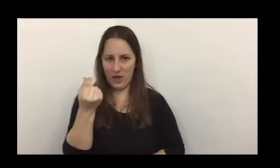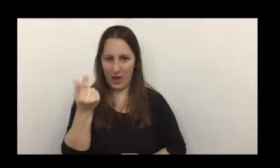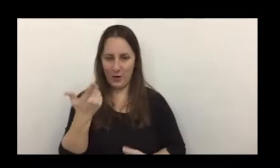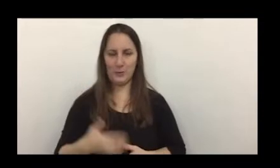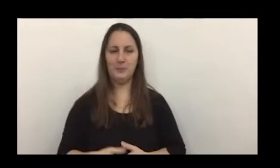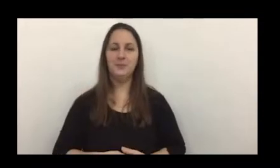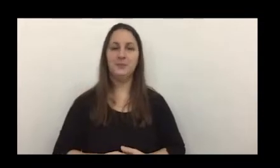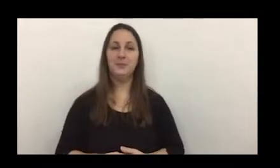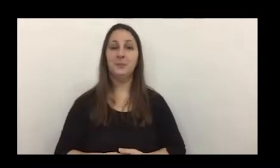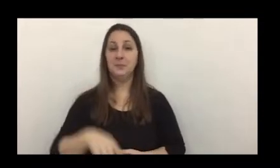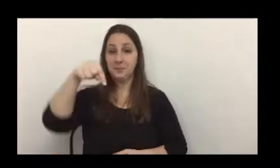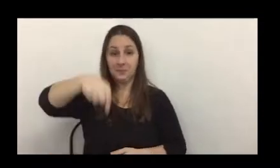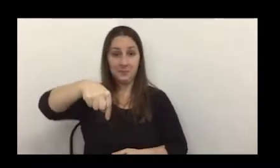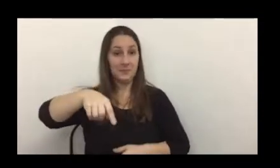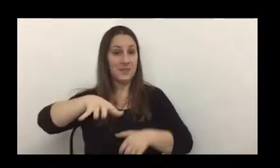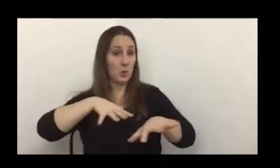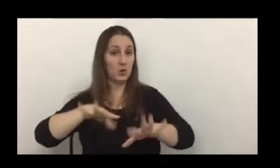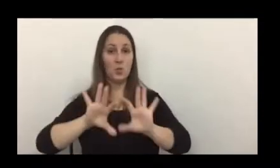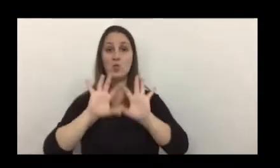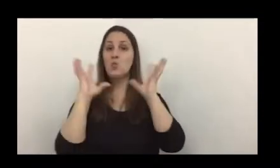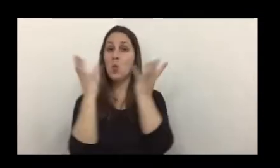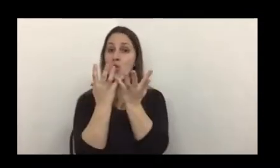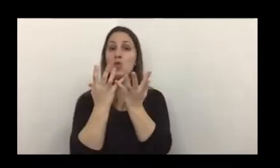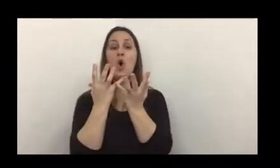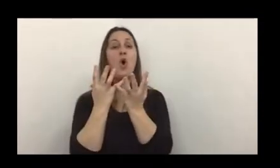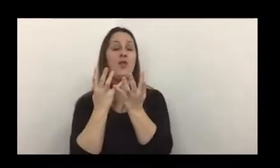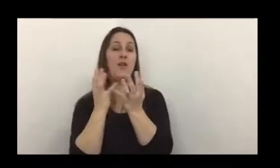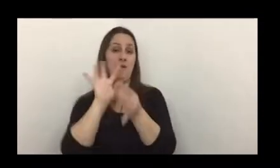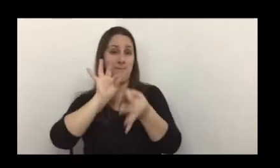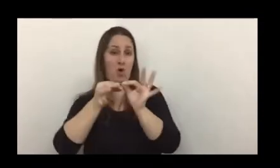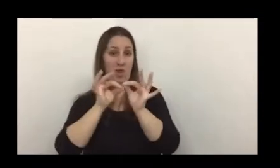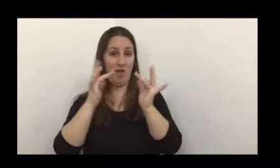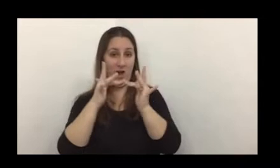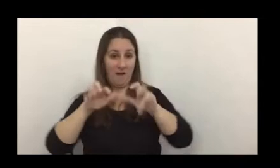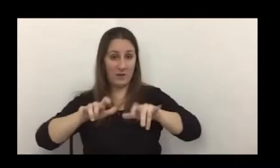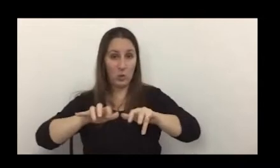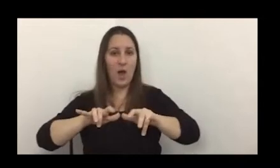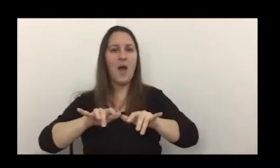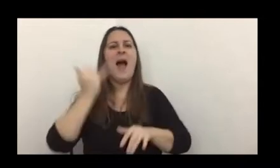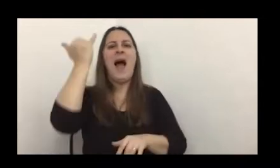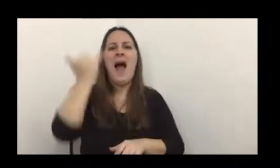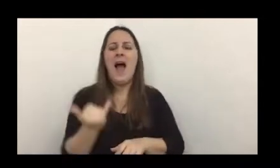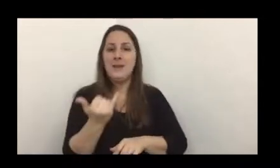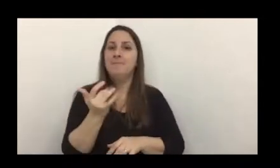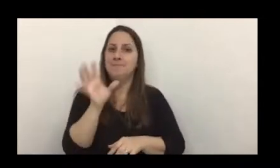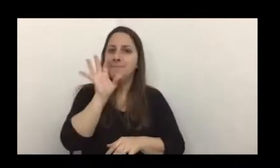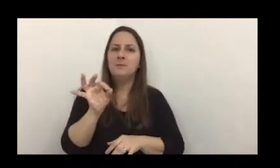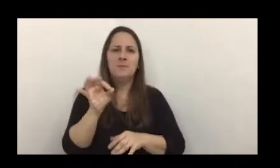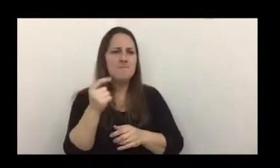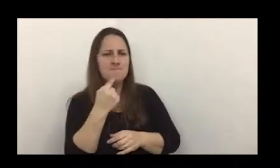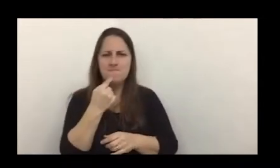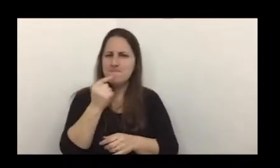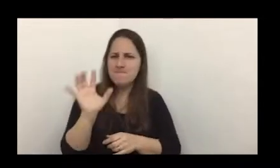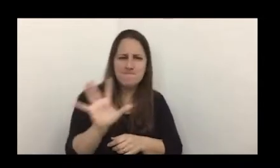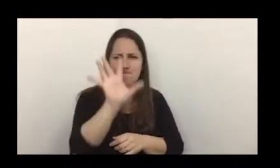En este mundo, en el mundo cripto, se advierte fácilmente que existe una gran indefinición